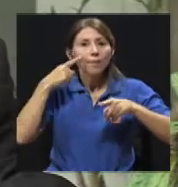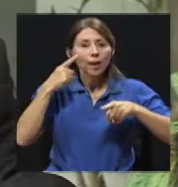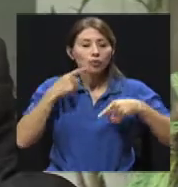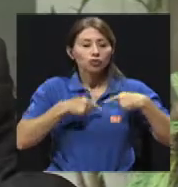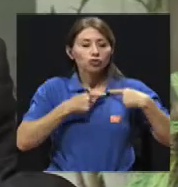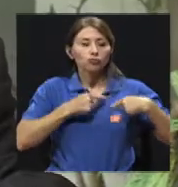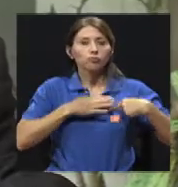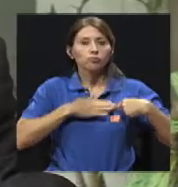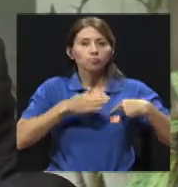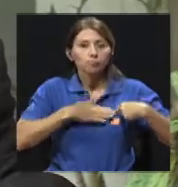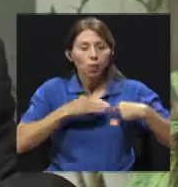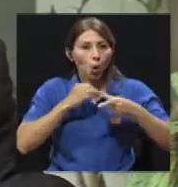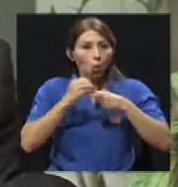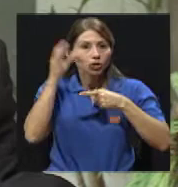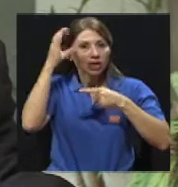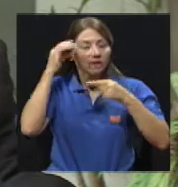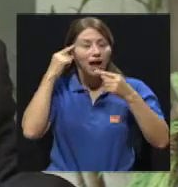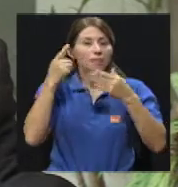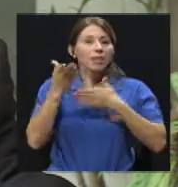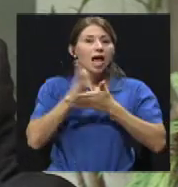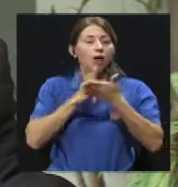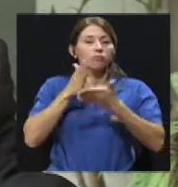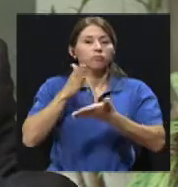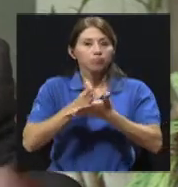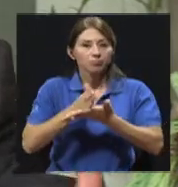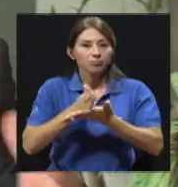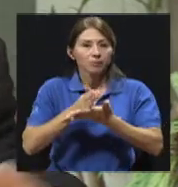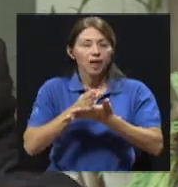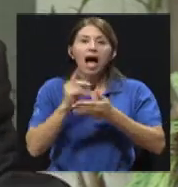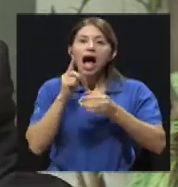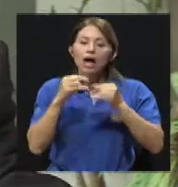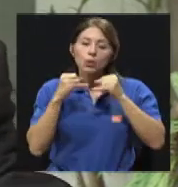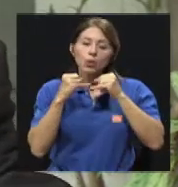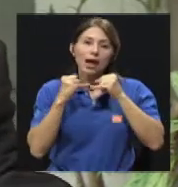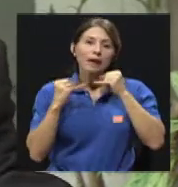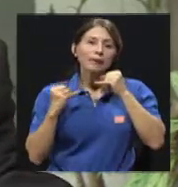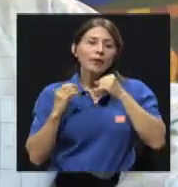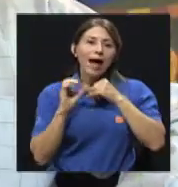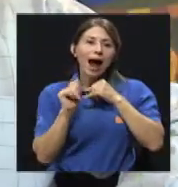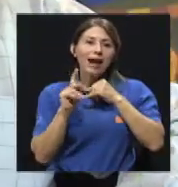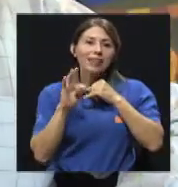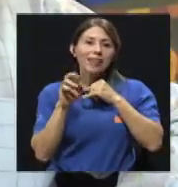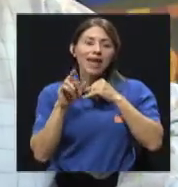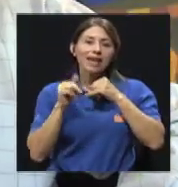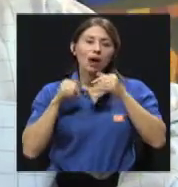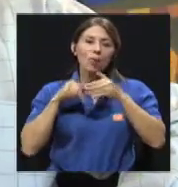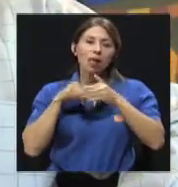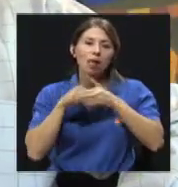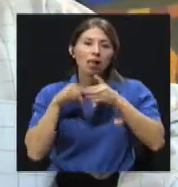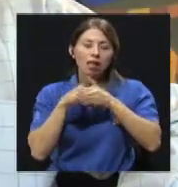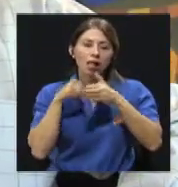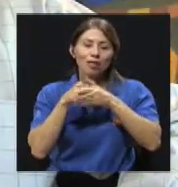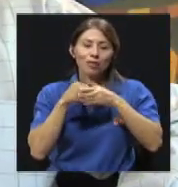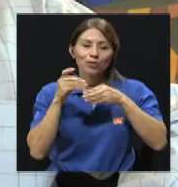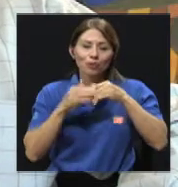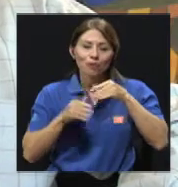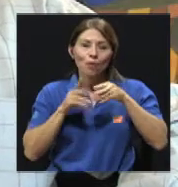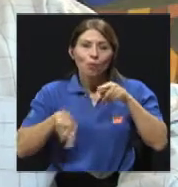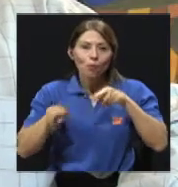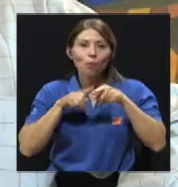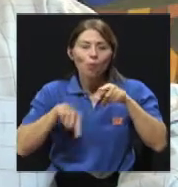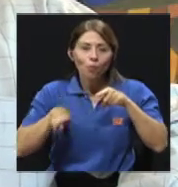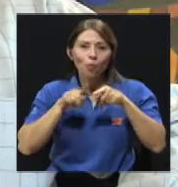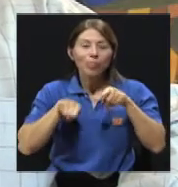resulta que la arteria apendicular no se escapa de ese proceso. También se bloquea. También tiene aterosclerosis.